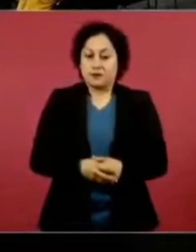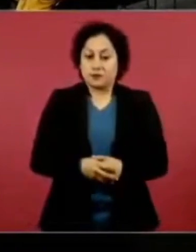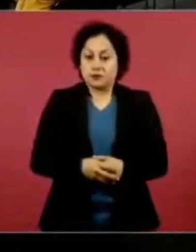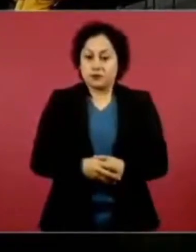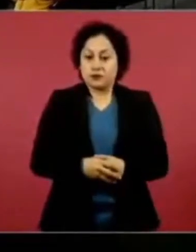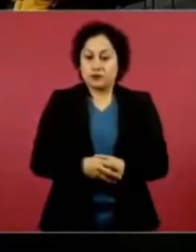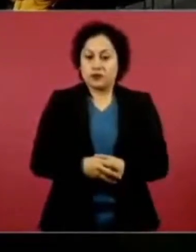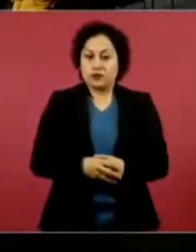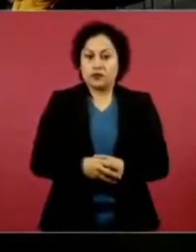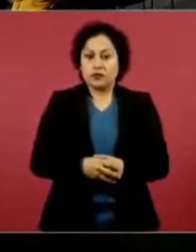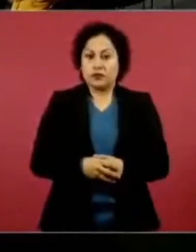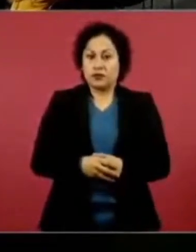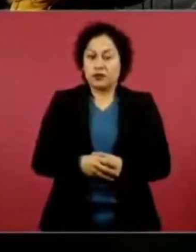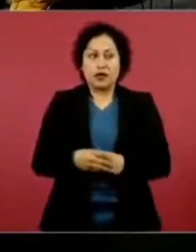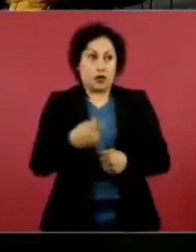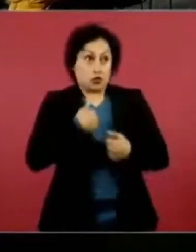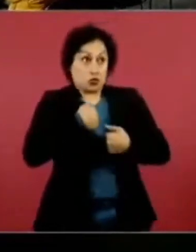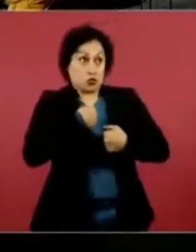que no había hablado.